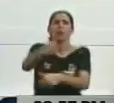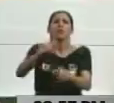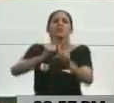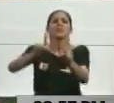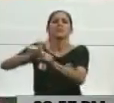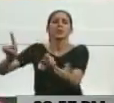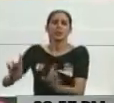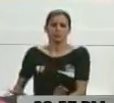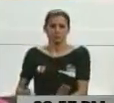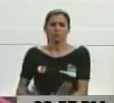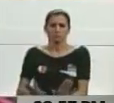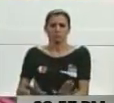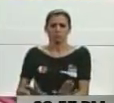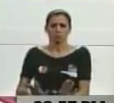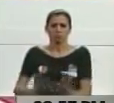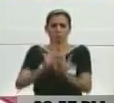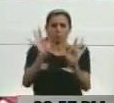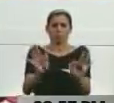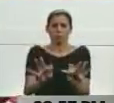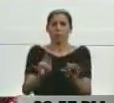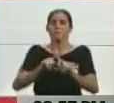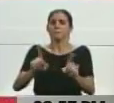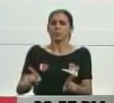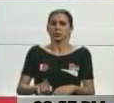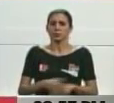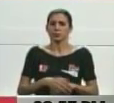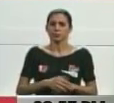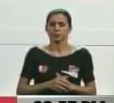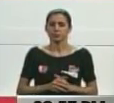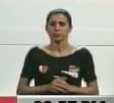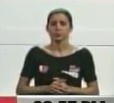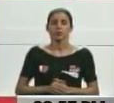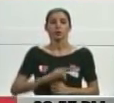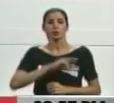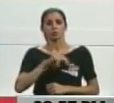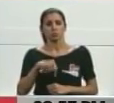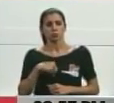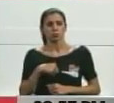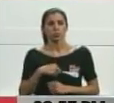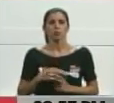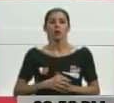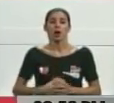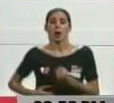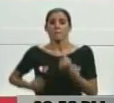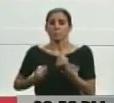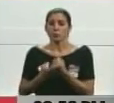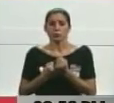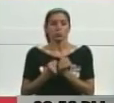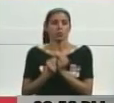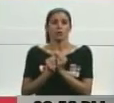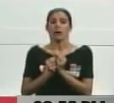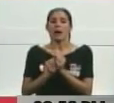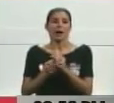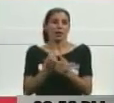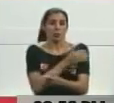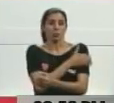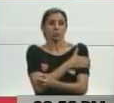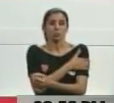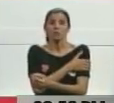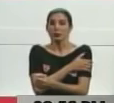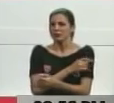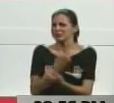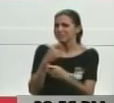es como es. Pero mientras nosotros le hacemos el favor a la burguesía, tratando de dividir el movimiento